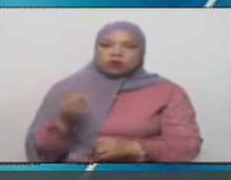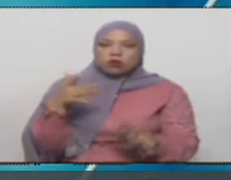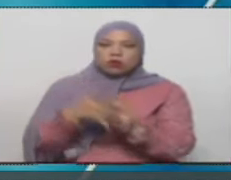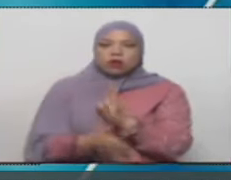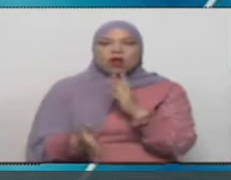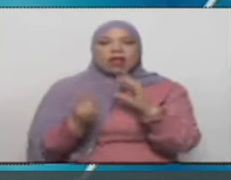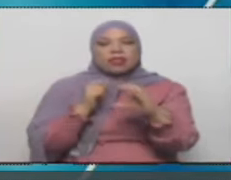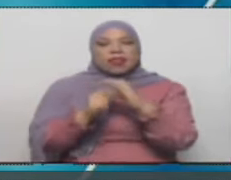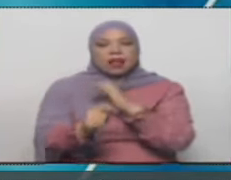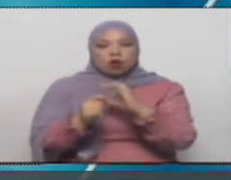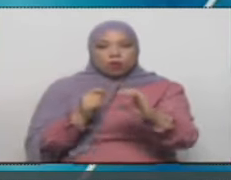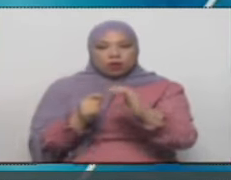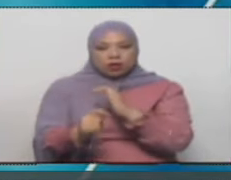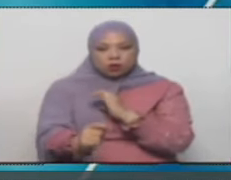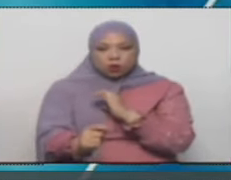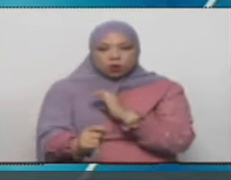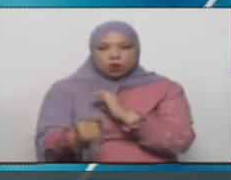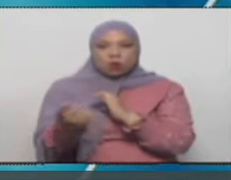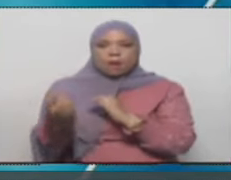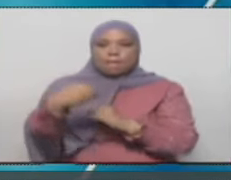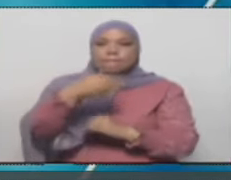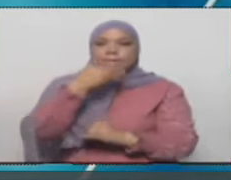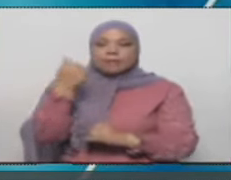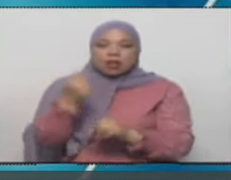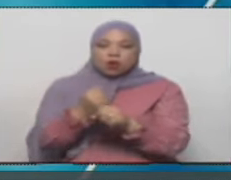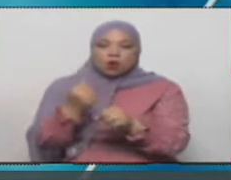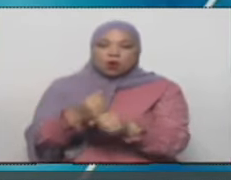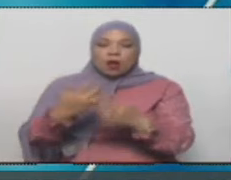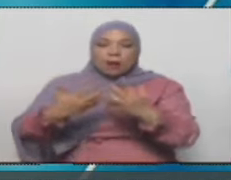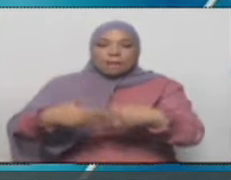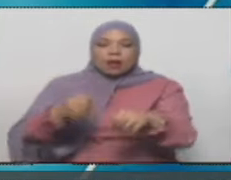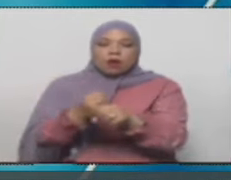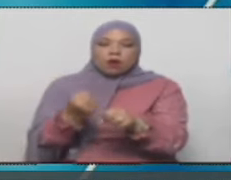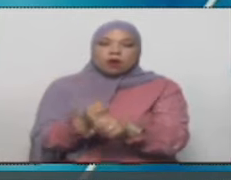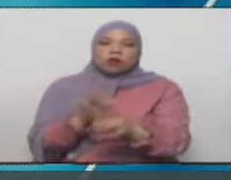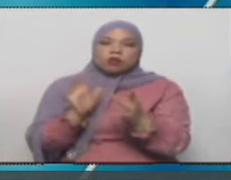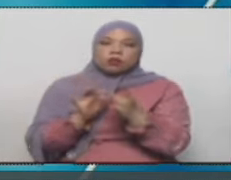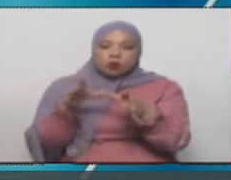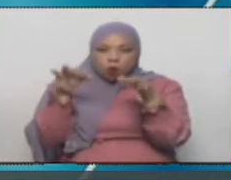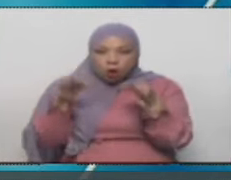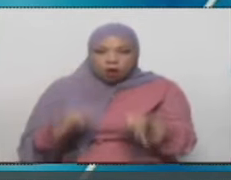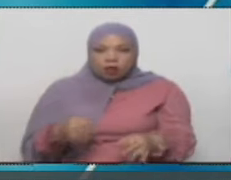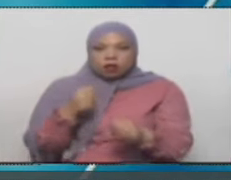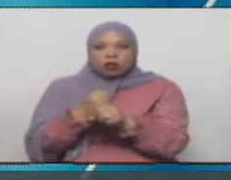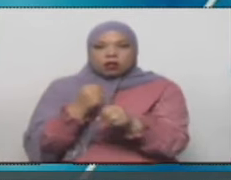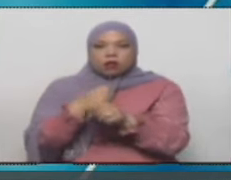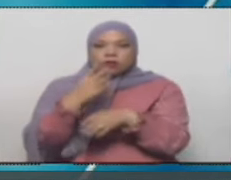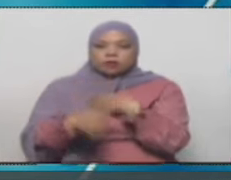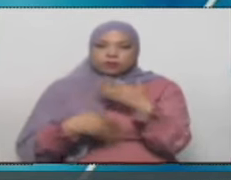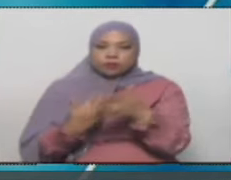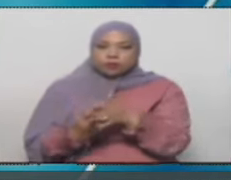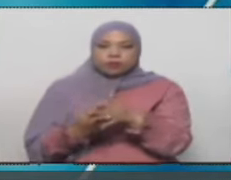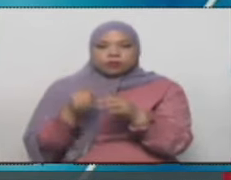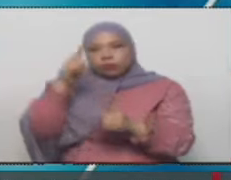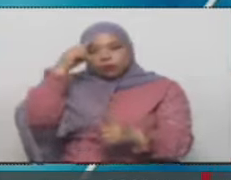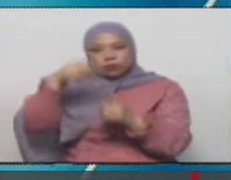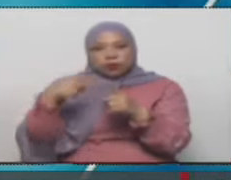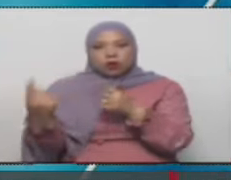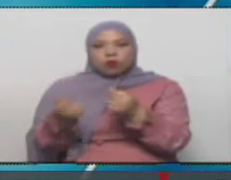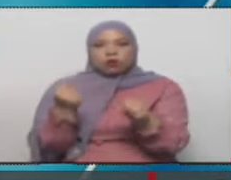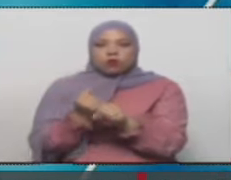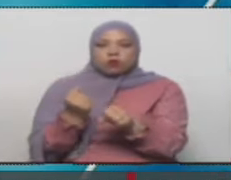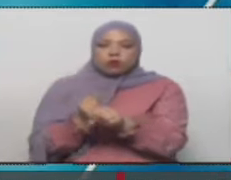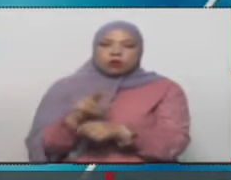telecomunicaciones crece, se expande, se consolida y va a la punta de la economía